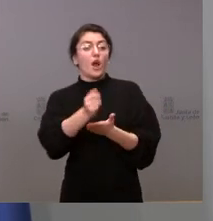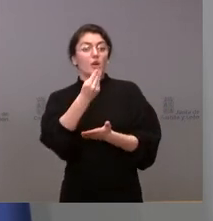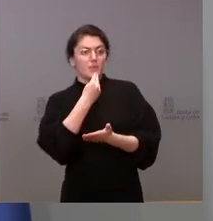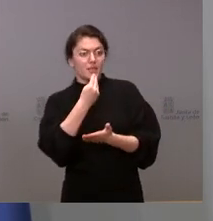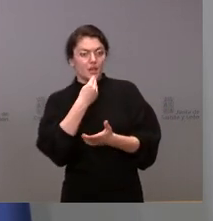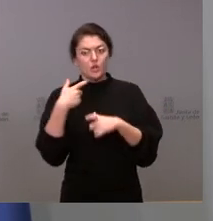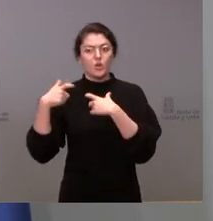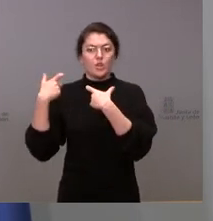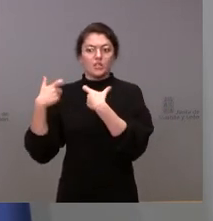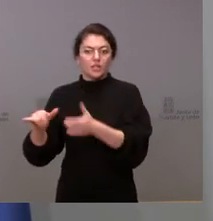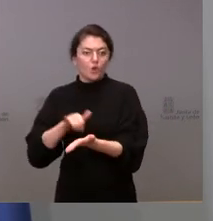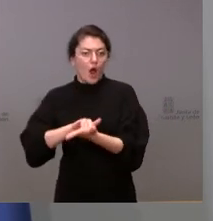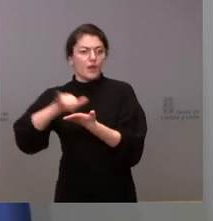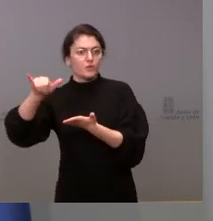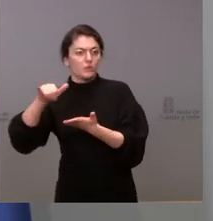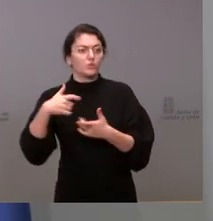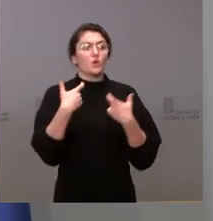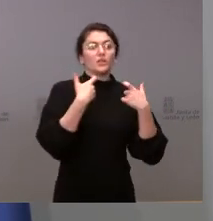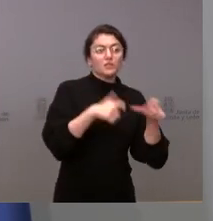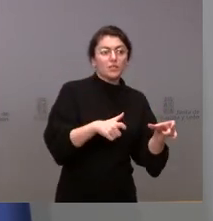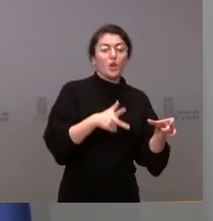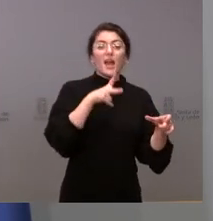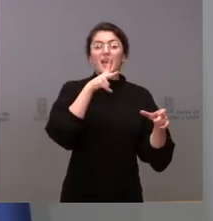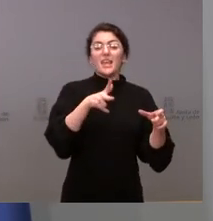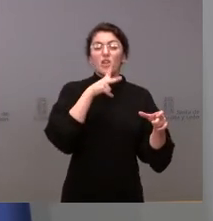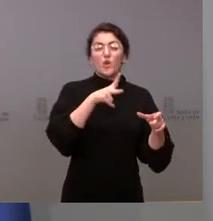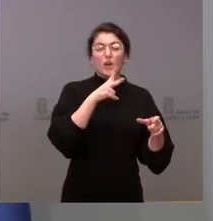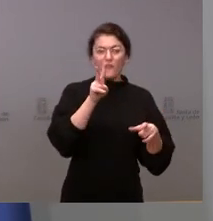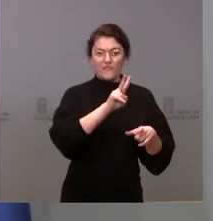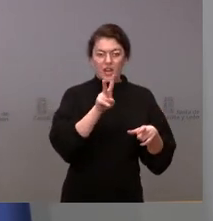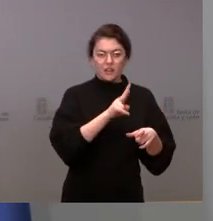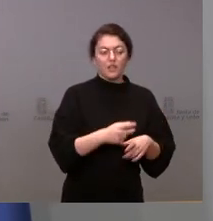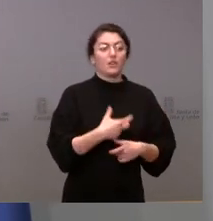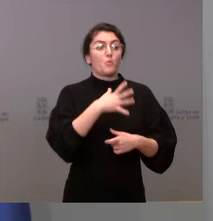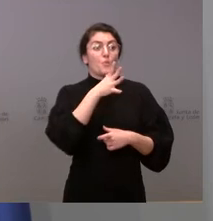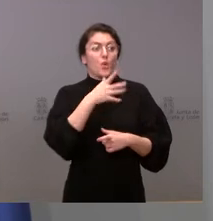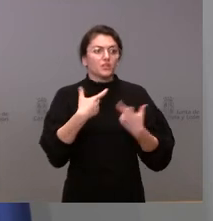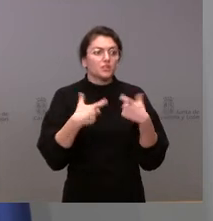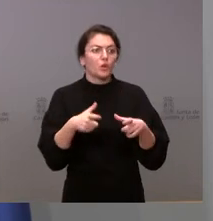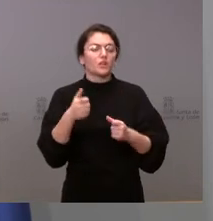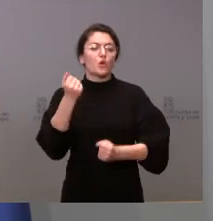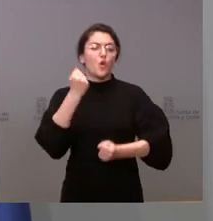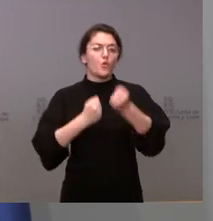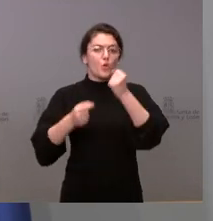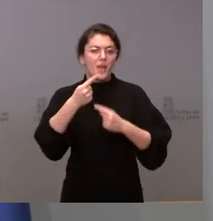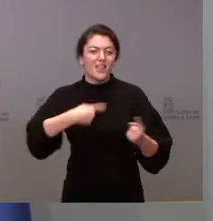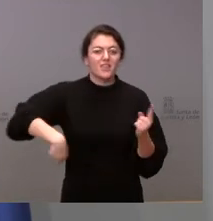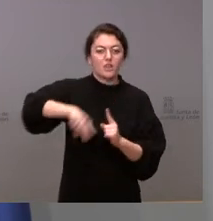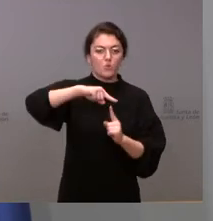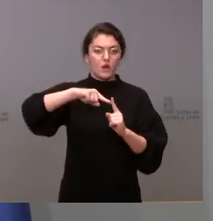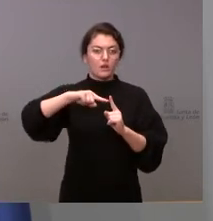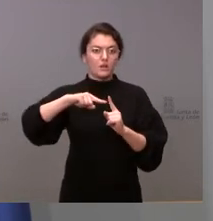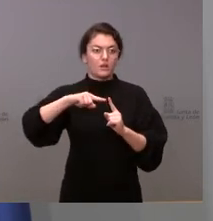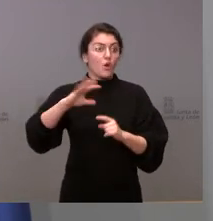aeronáutico del hidrógeno verde de la economía circular de la bioeconomía o del español